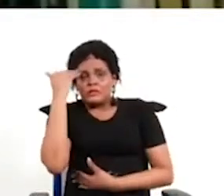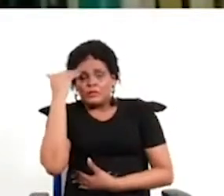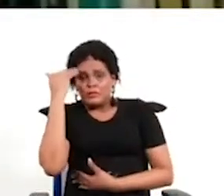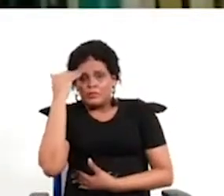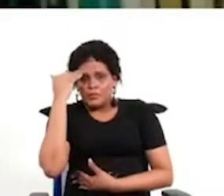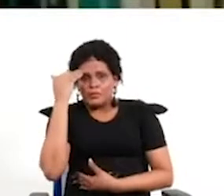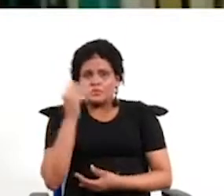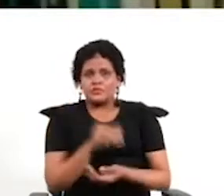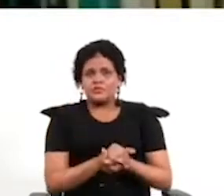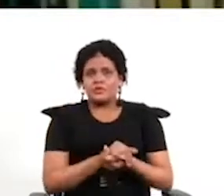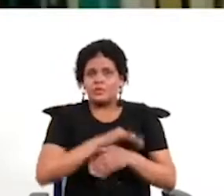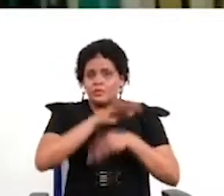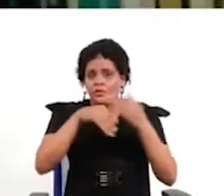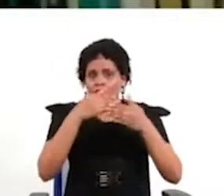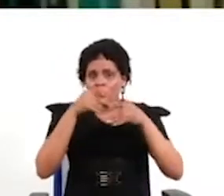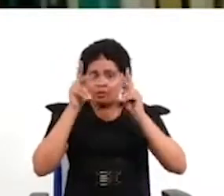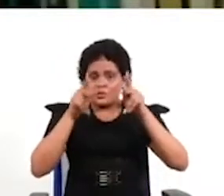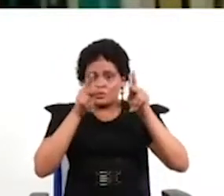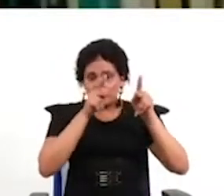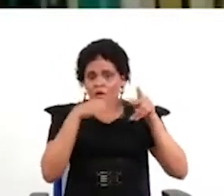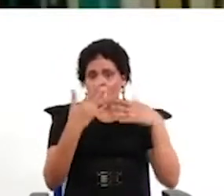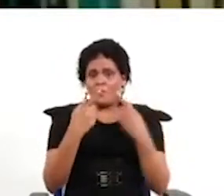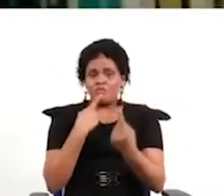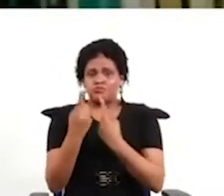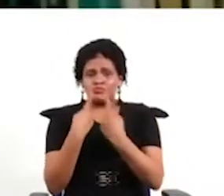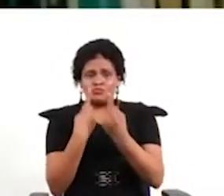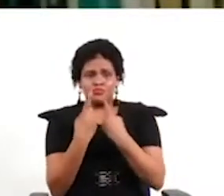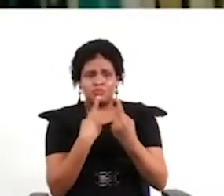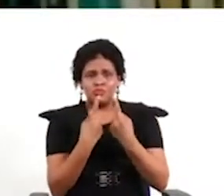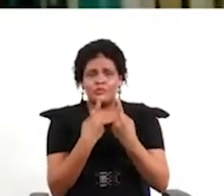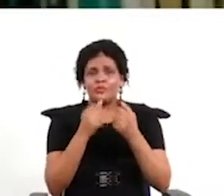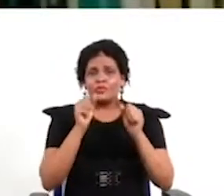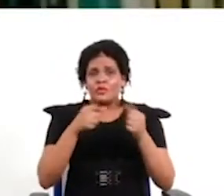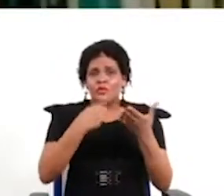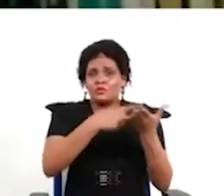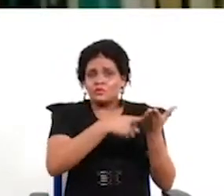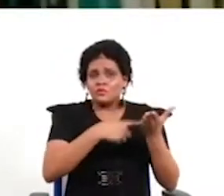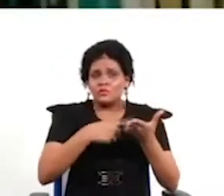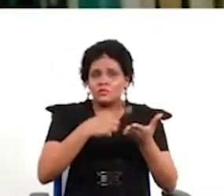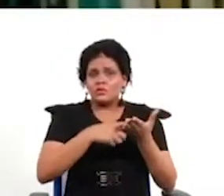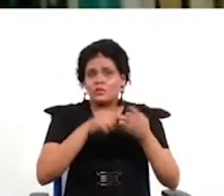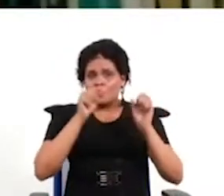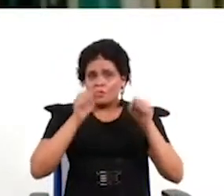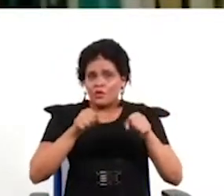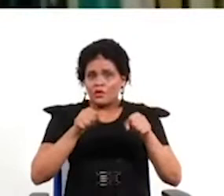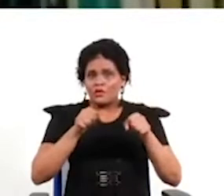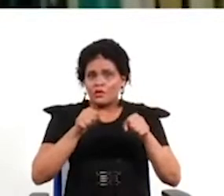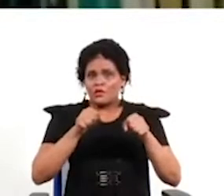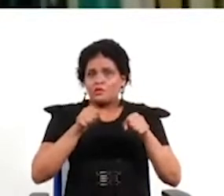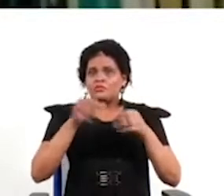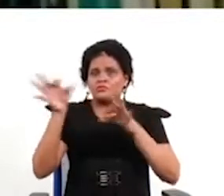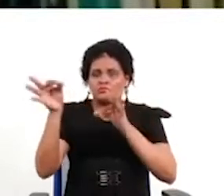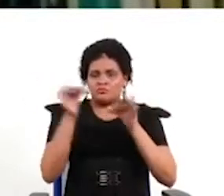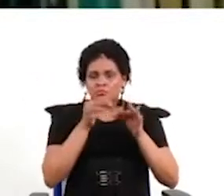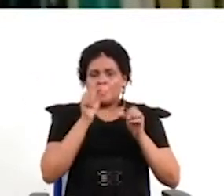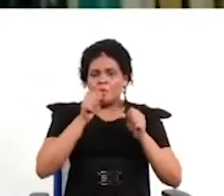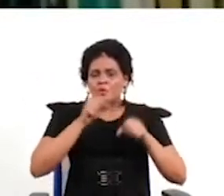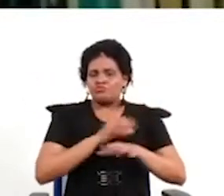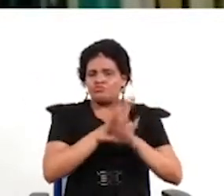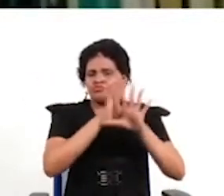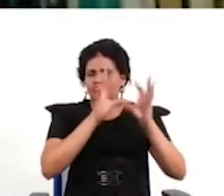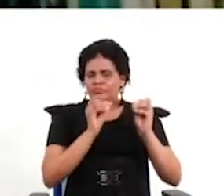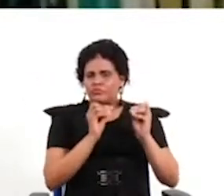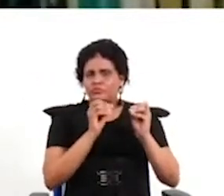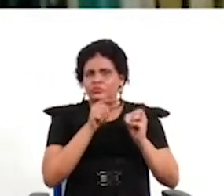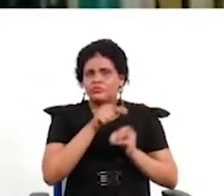convoca la ciudadanía para debatir sobre algo que se está explorando, hay que decir que se está convocando a explorar una idea.